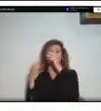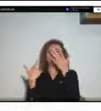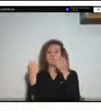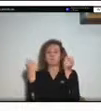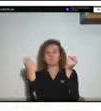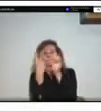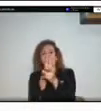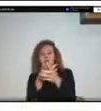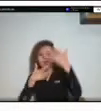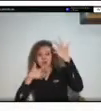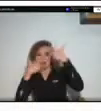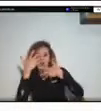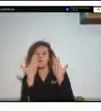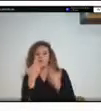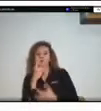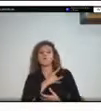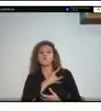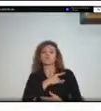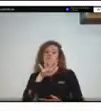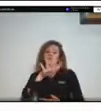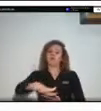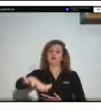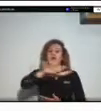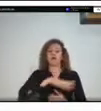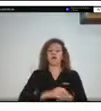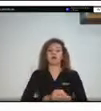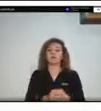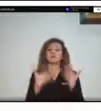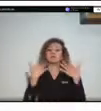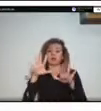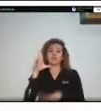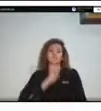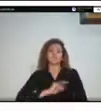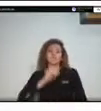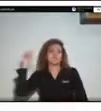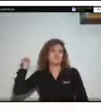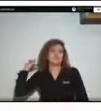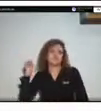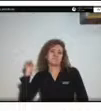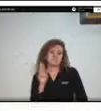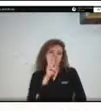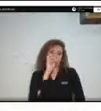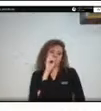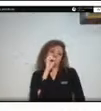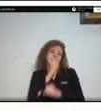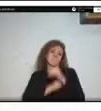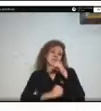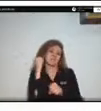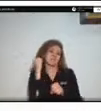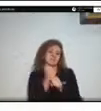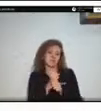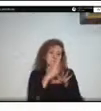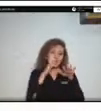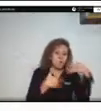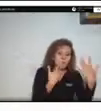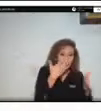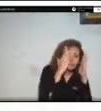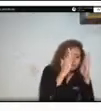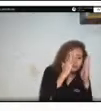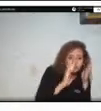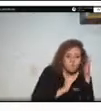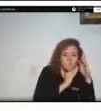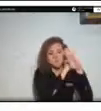universidad de los andes tiene más de 20 años de experiencia en gestión del riesgo de desastres de los cuales 12 años estuvo